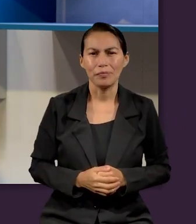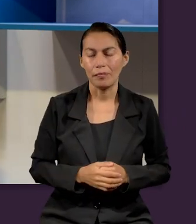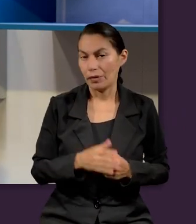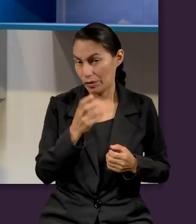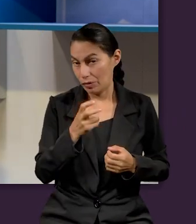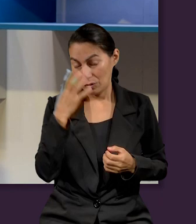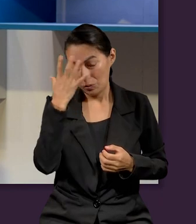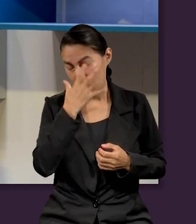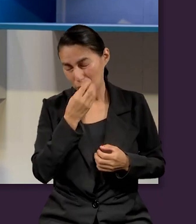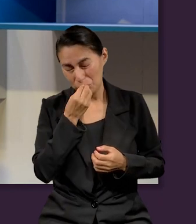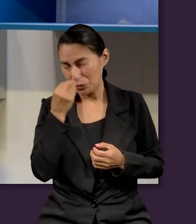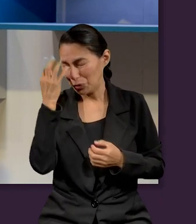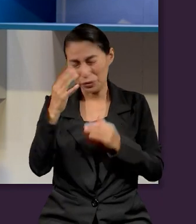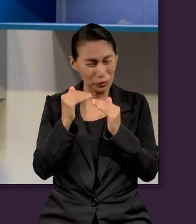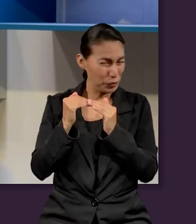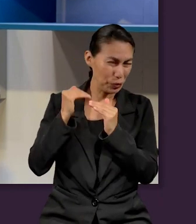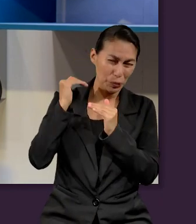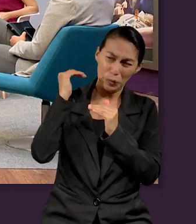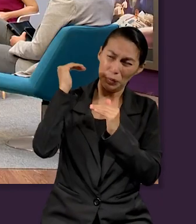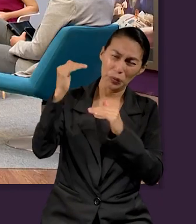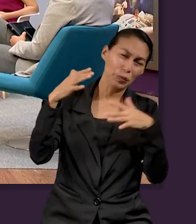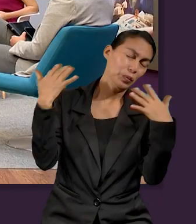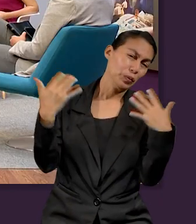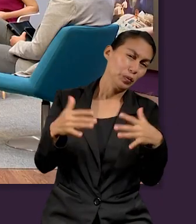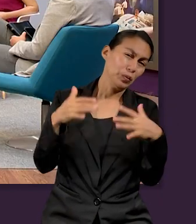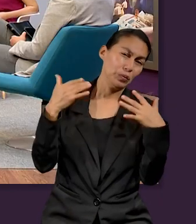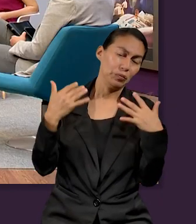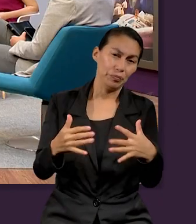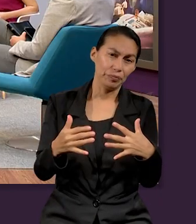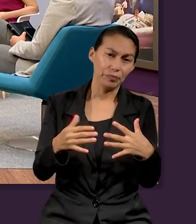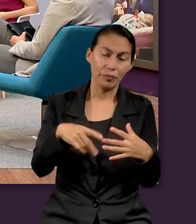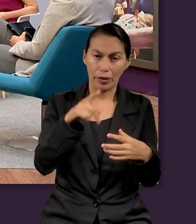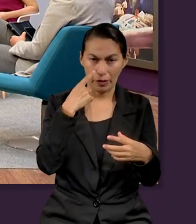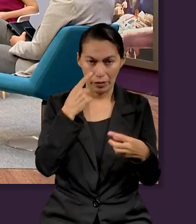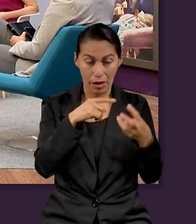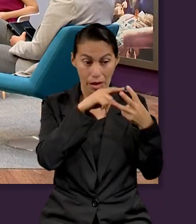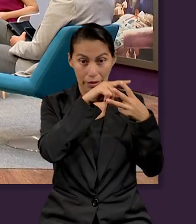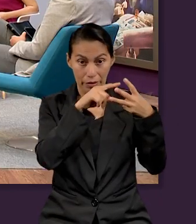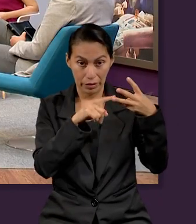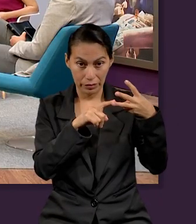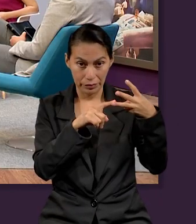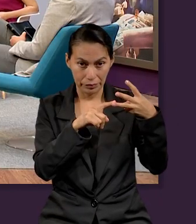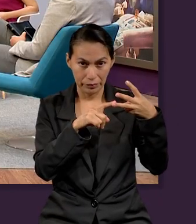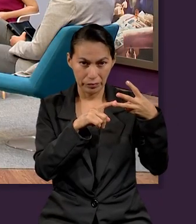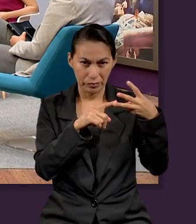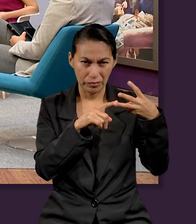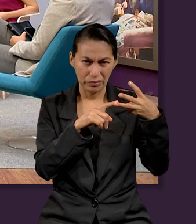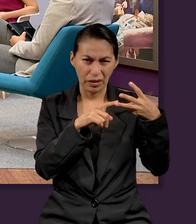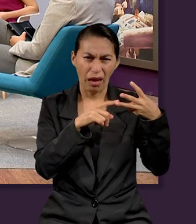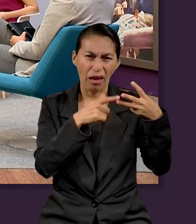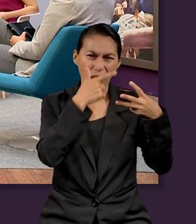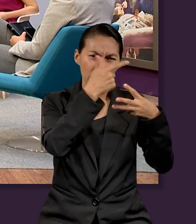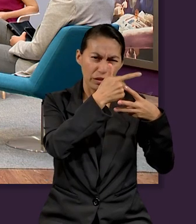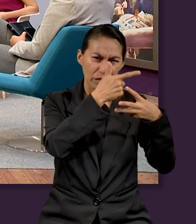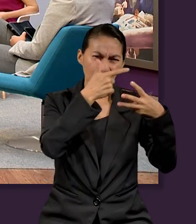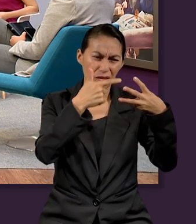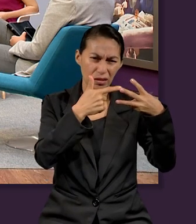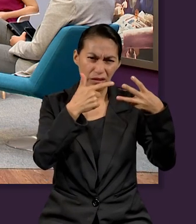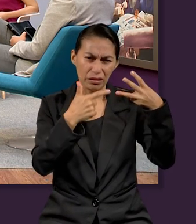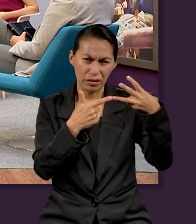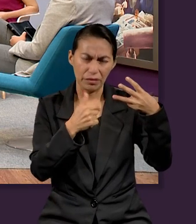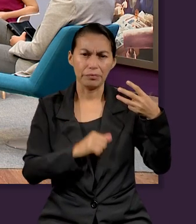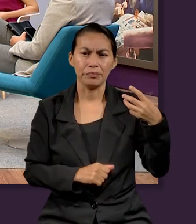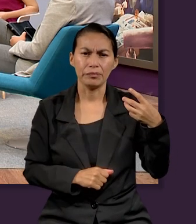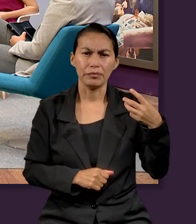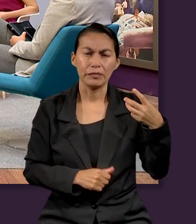después de esa visión fantástica, sublime, majestuosa, se presentan tres series de siete.